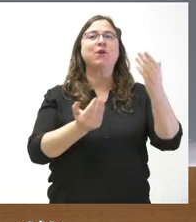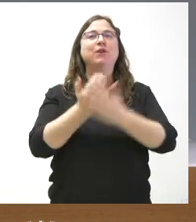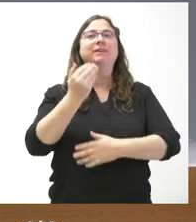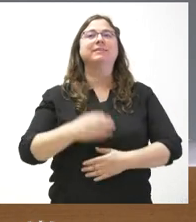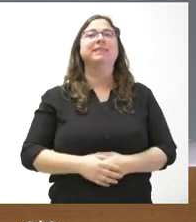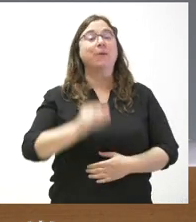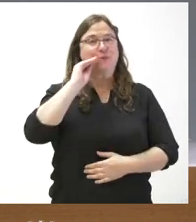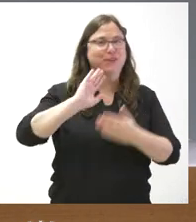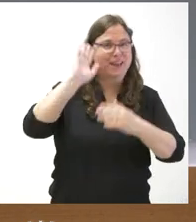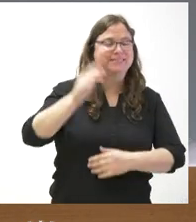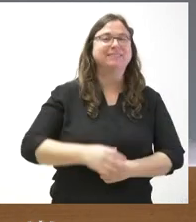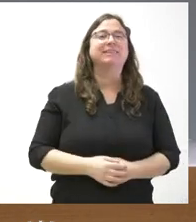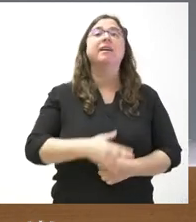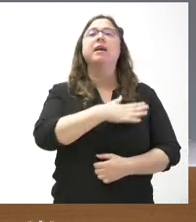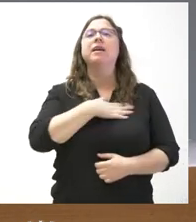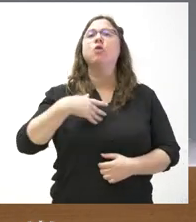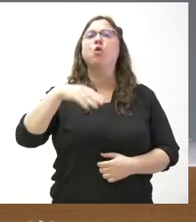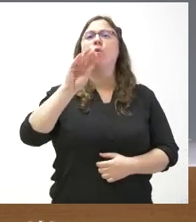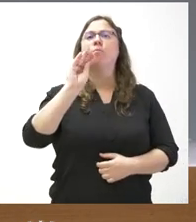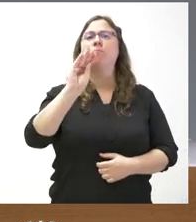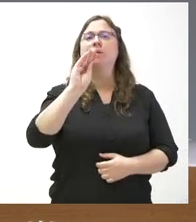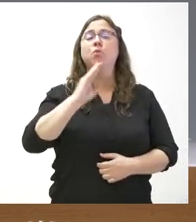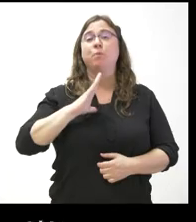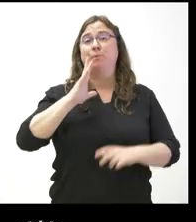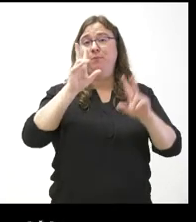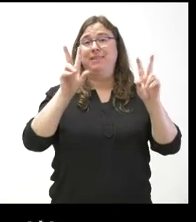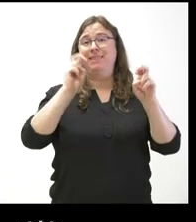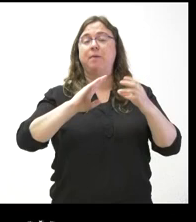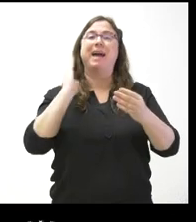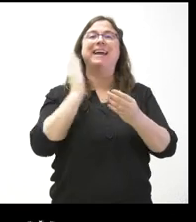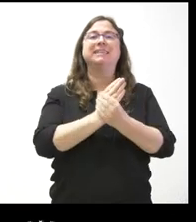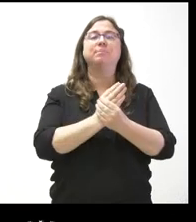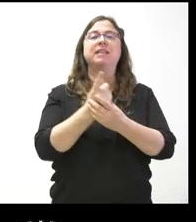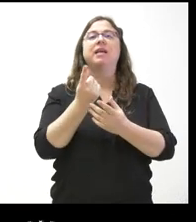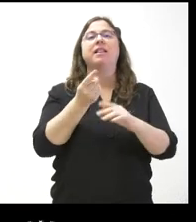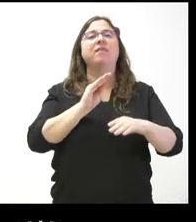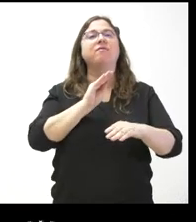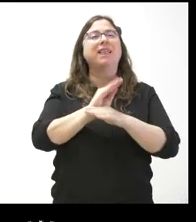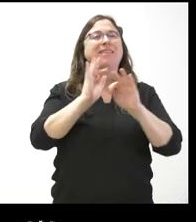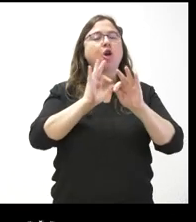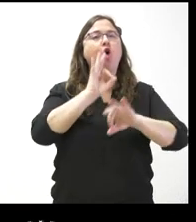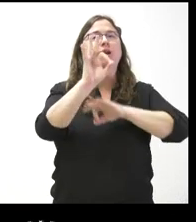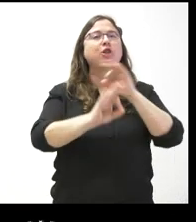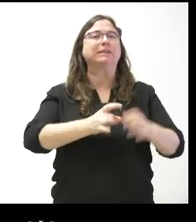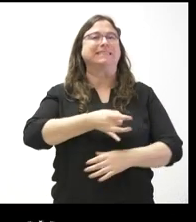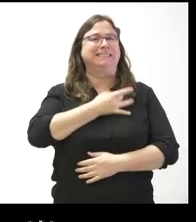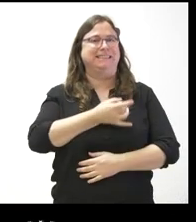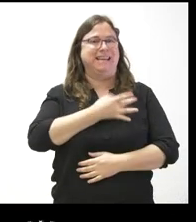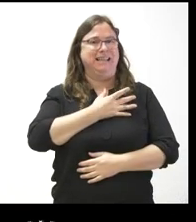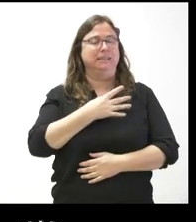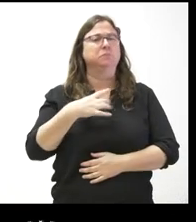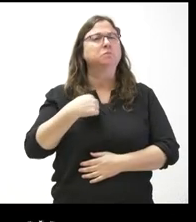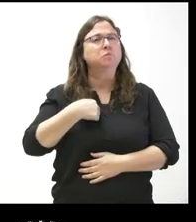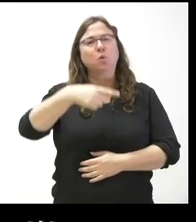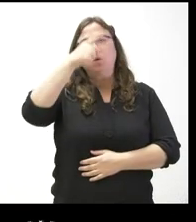Buenos primer lugar, yo quería preguntarle por el expediente sobre financiación a organizaciones sindicales. No sé si esta cuantía es